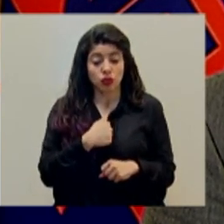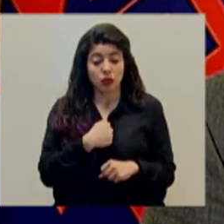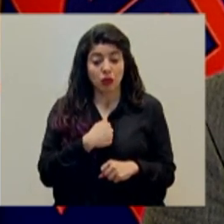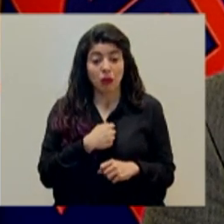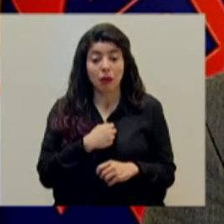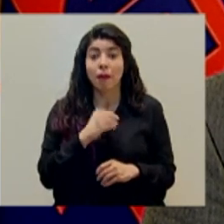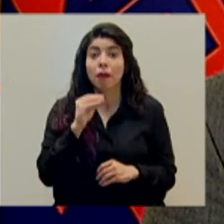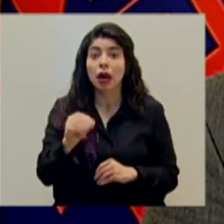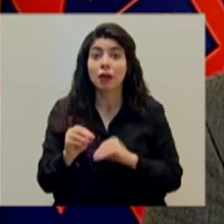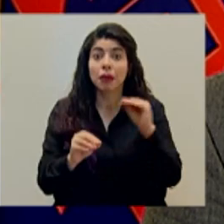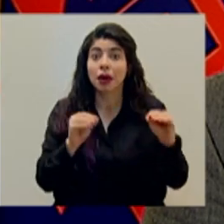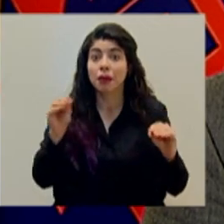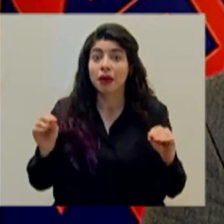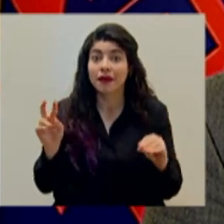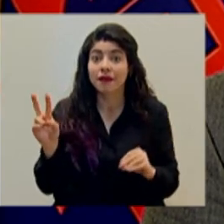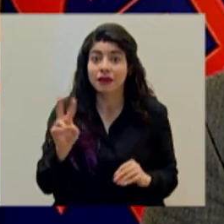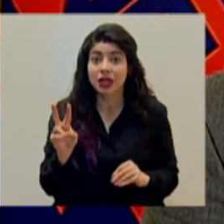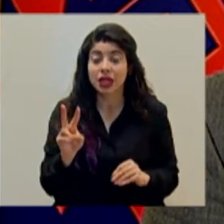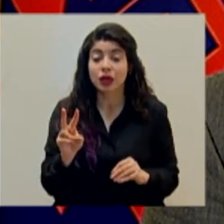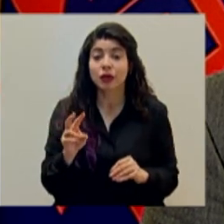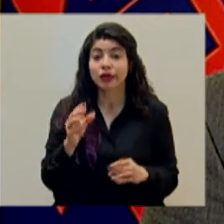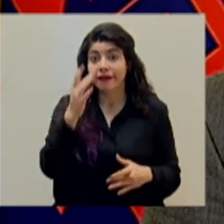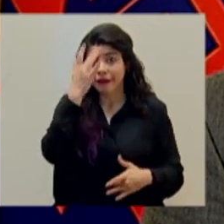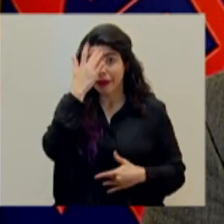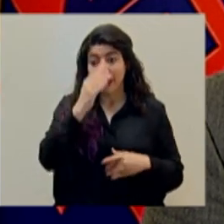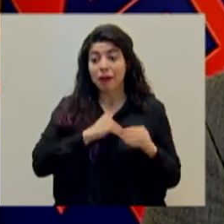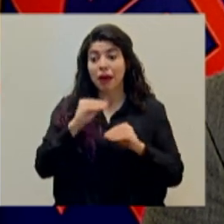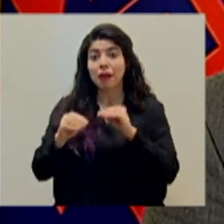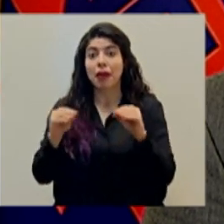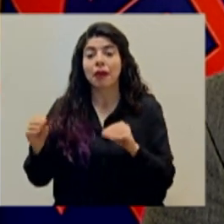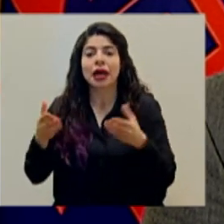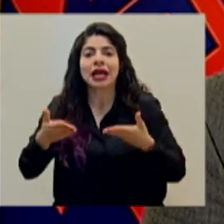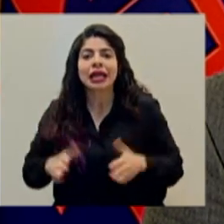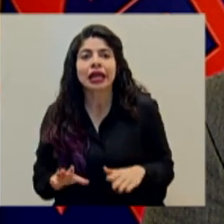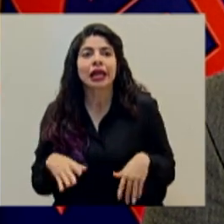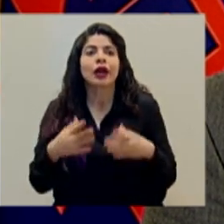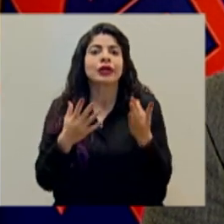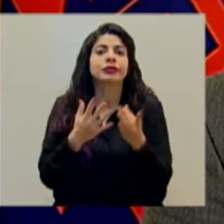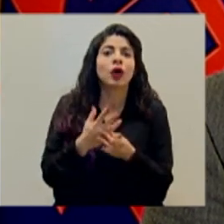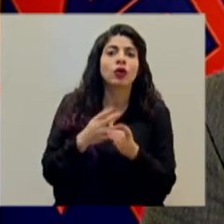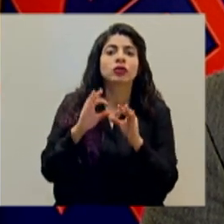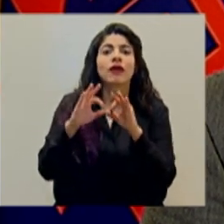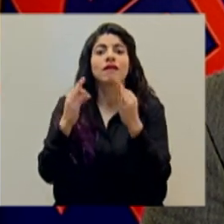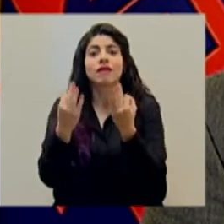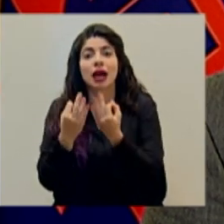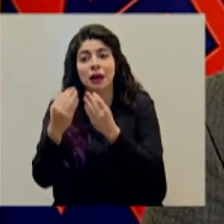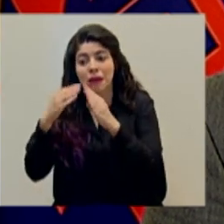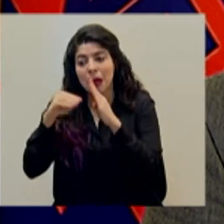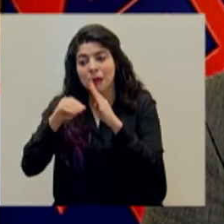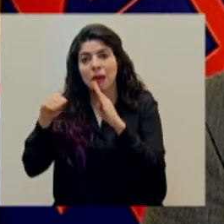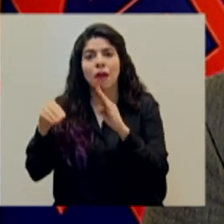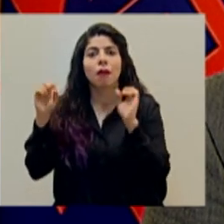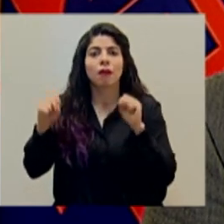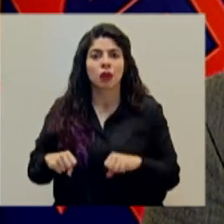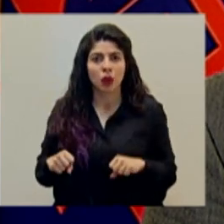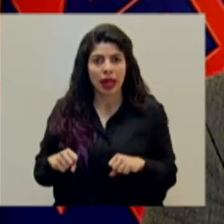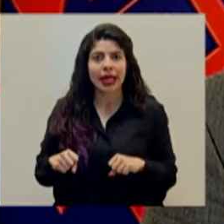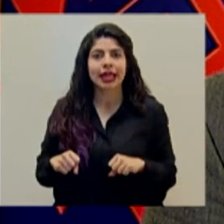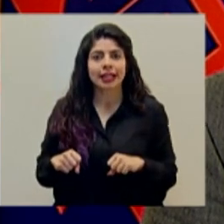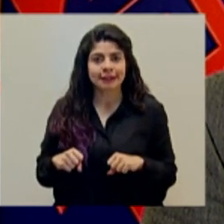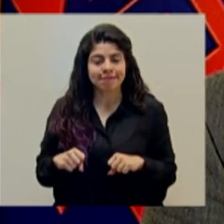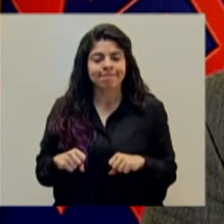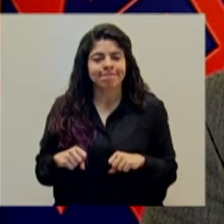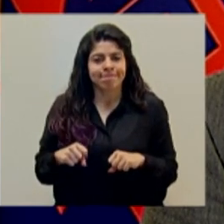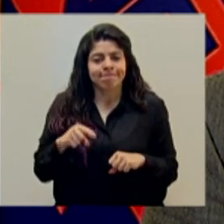del virus y de la enfermedad a nuestros hijos, esposas y familiares más cercanos. Por supuesto, llevando